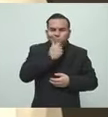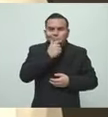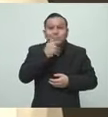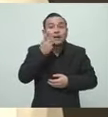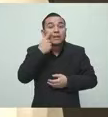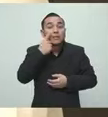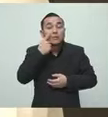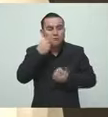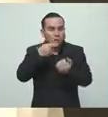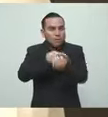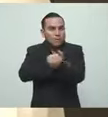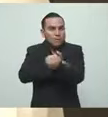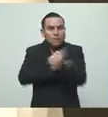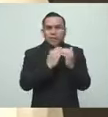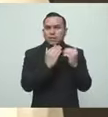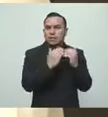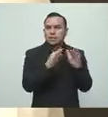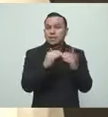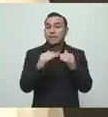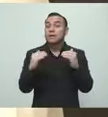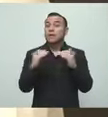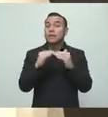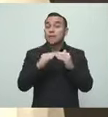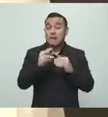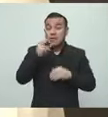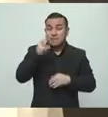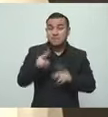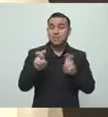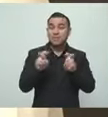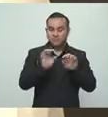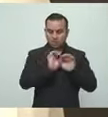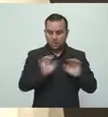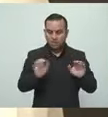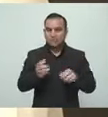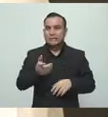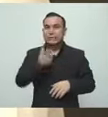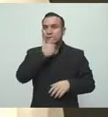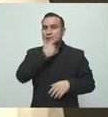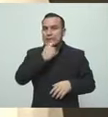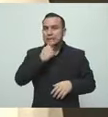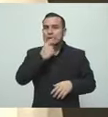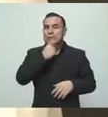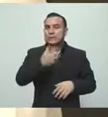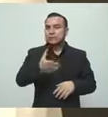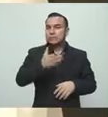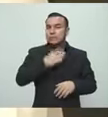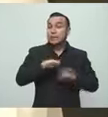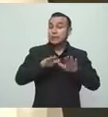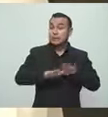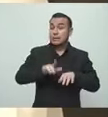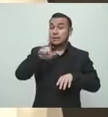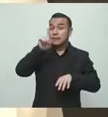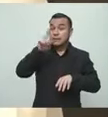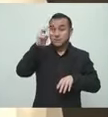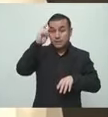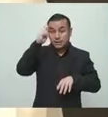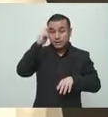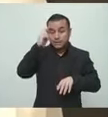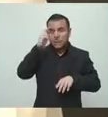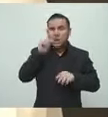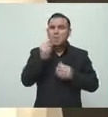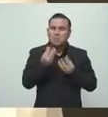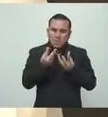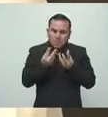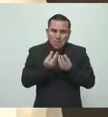establecimientos de salud, también se vive en el área pediátrica. Sabemos que es, gracias a Dios, menor el porcentaje de